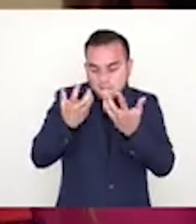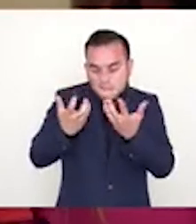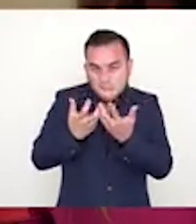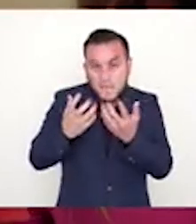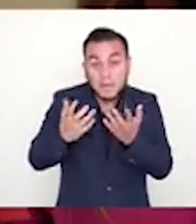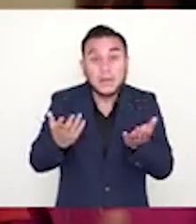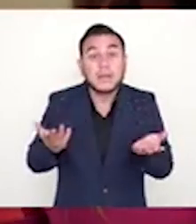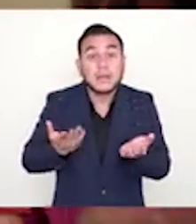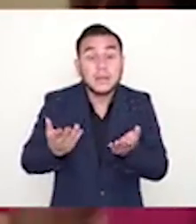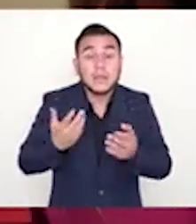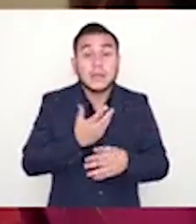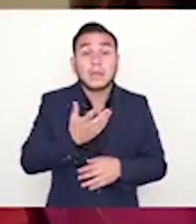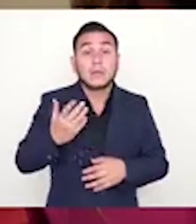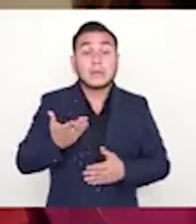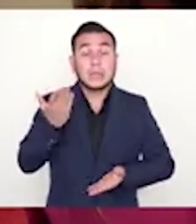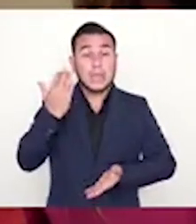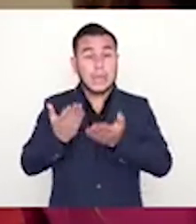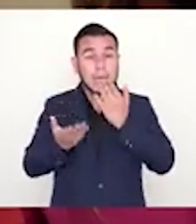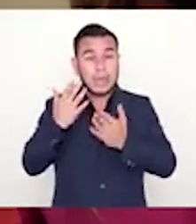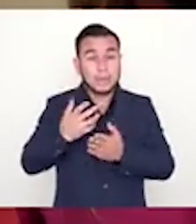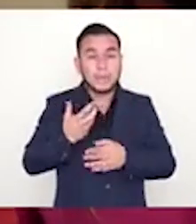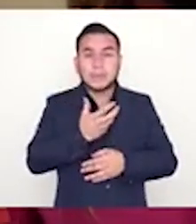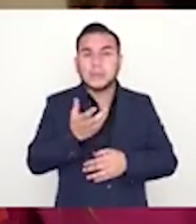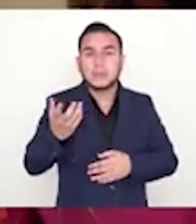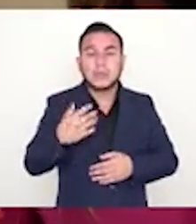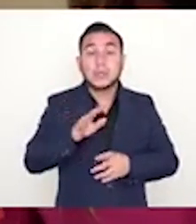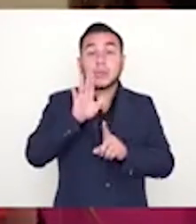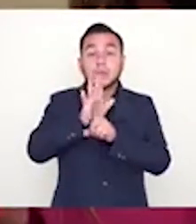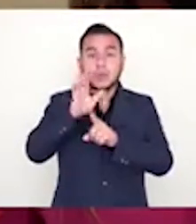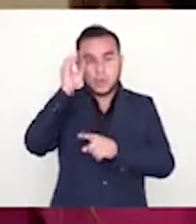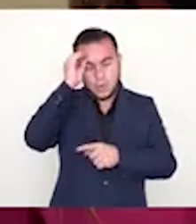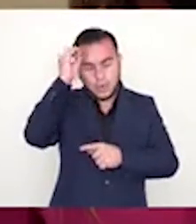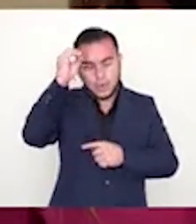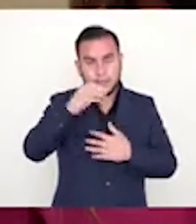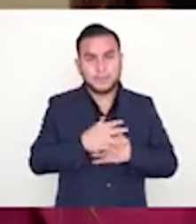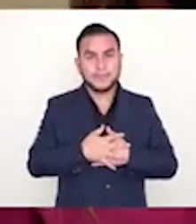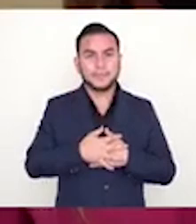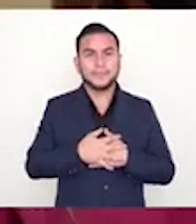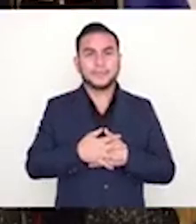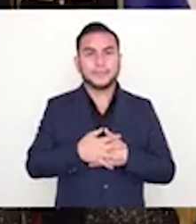para establecer posibles delitos. Me gustaría conocer su opinión en este tema.